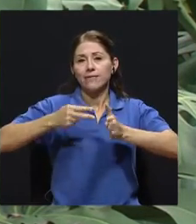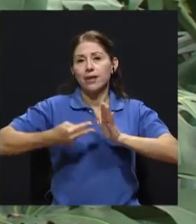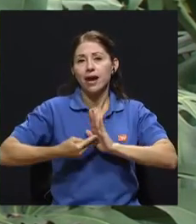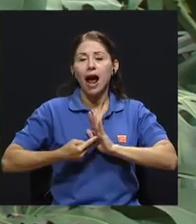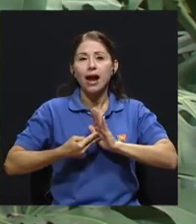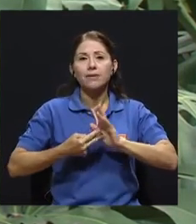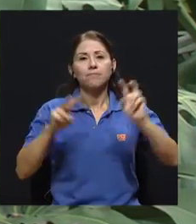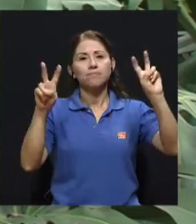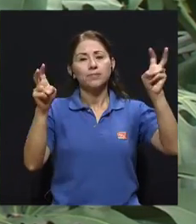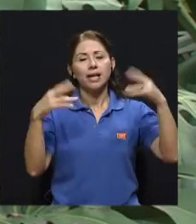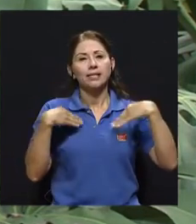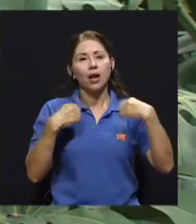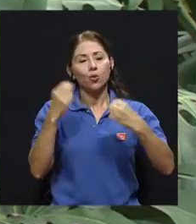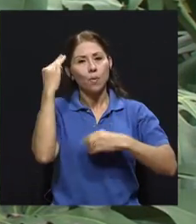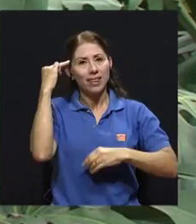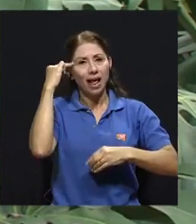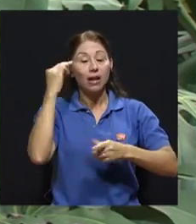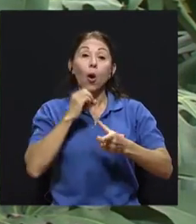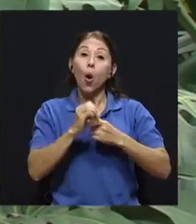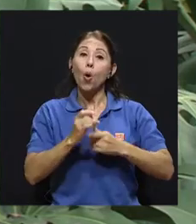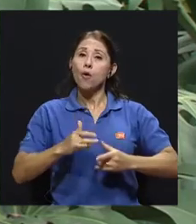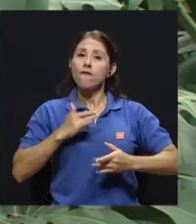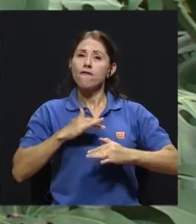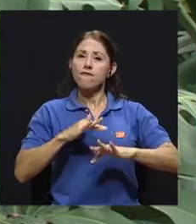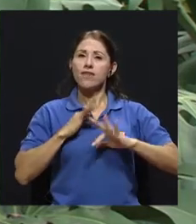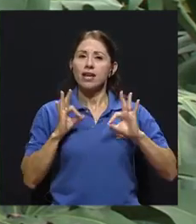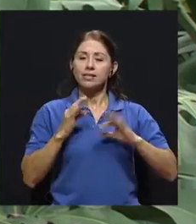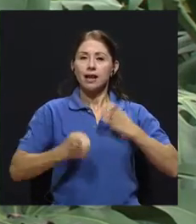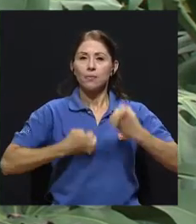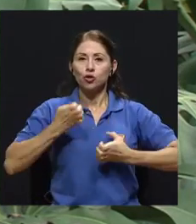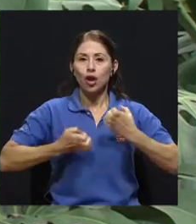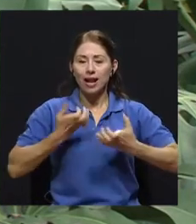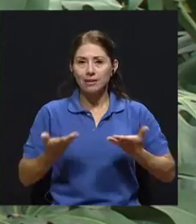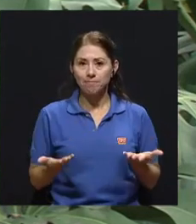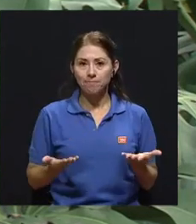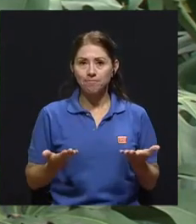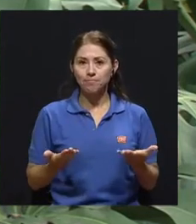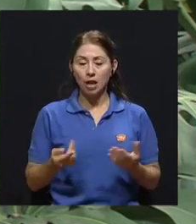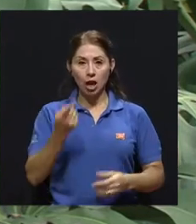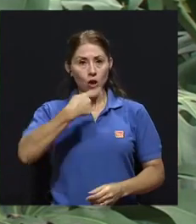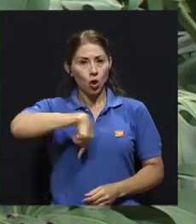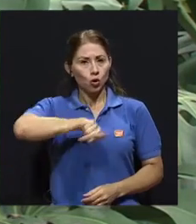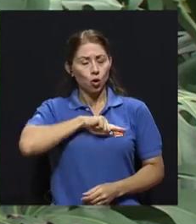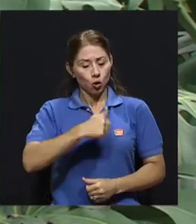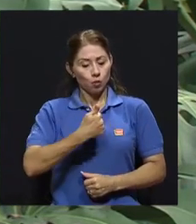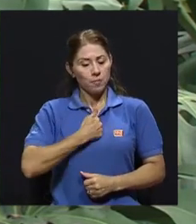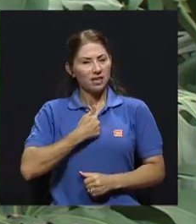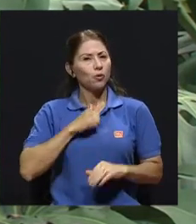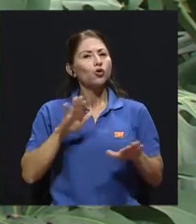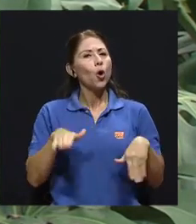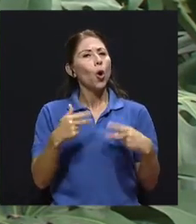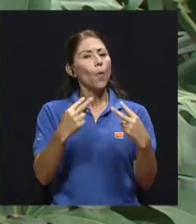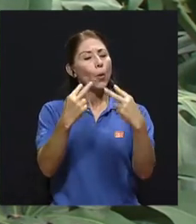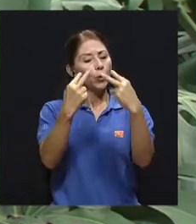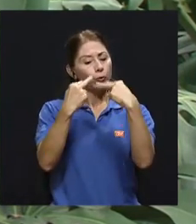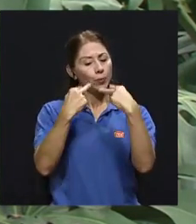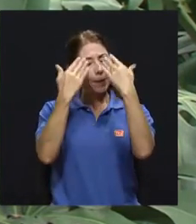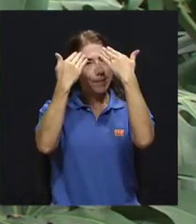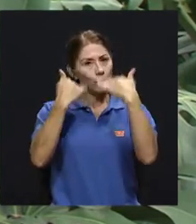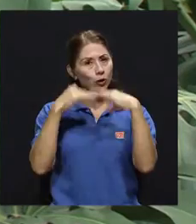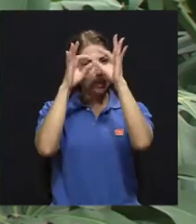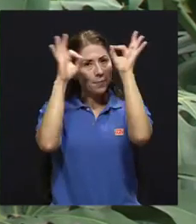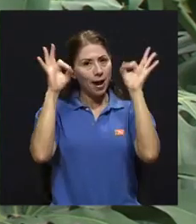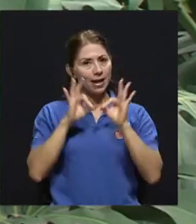mental. o el bienestar emocional de una persona. La imagen de nosotros mismos arranca por elementos muy básicos. El primer